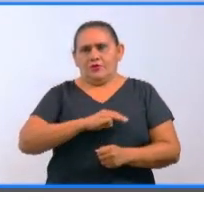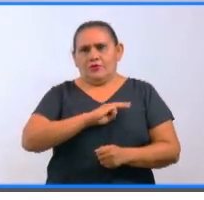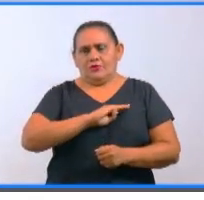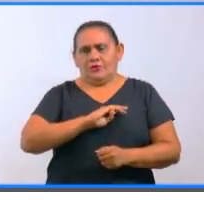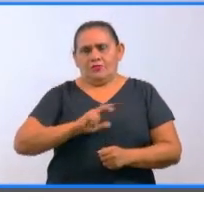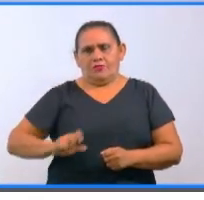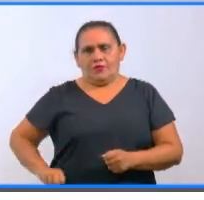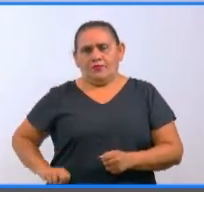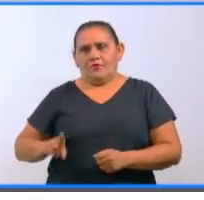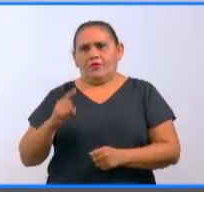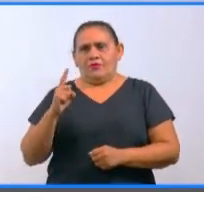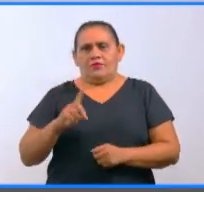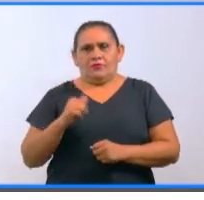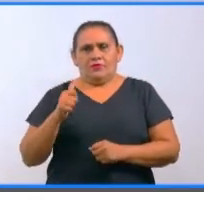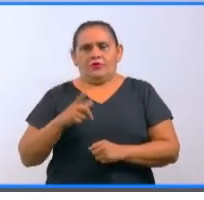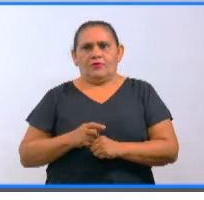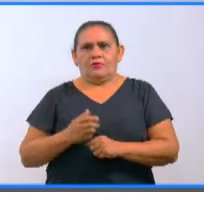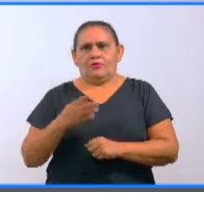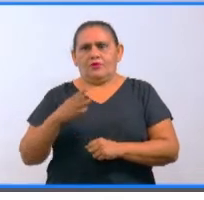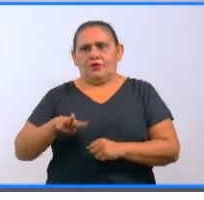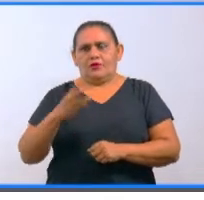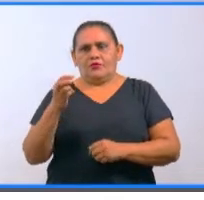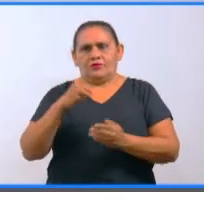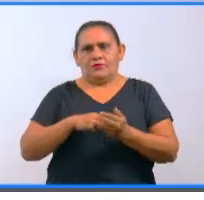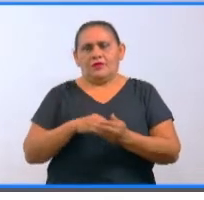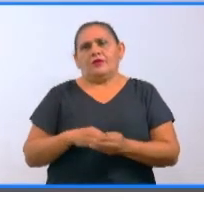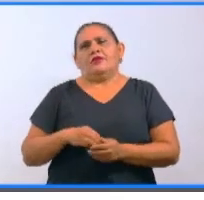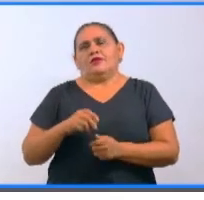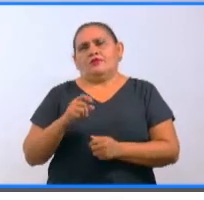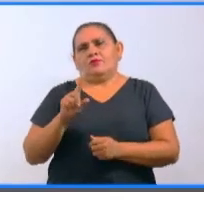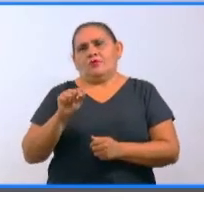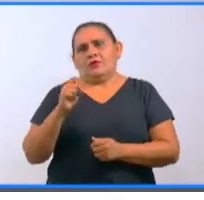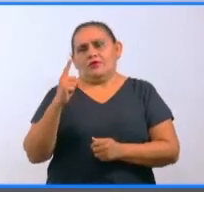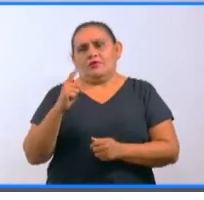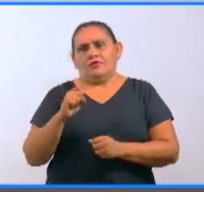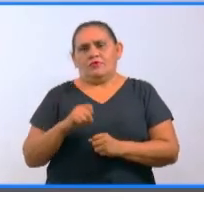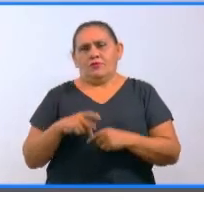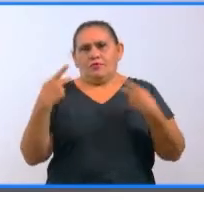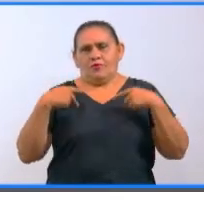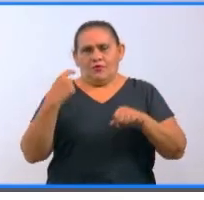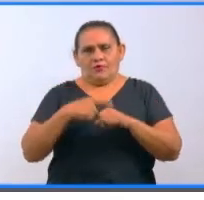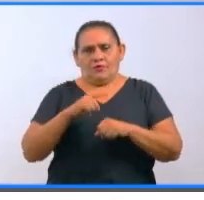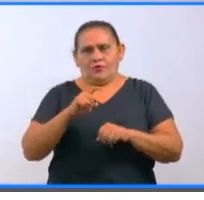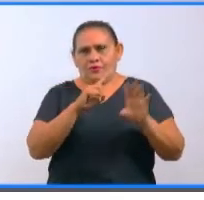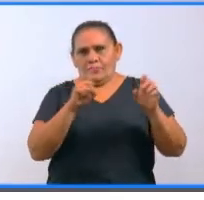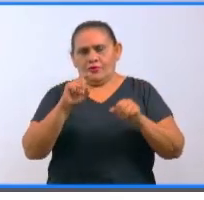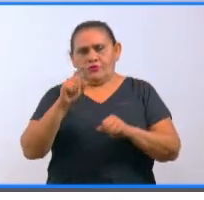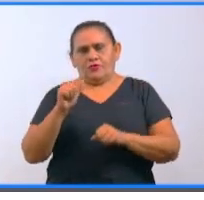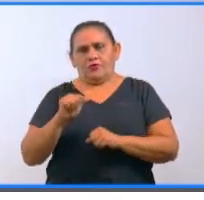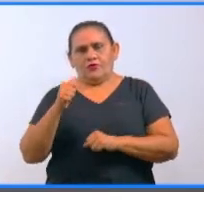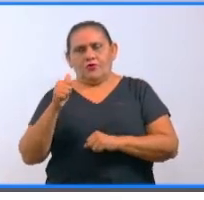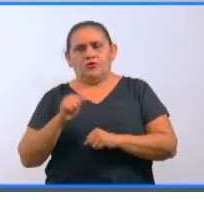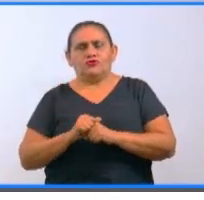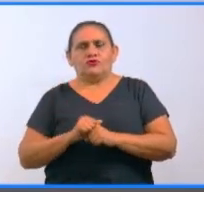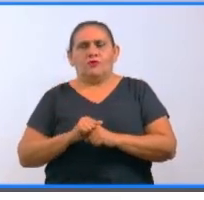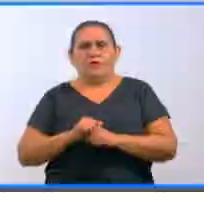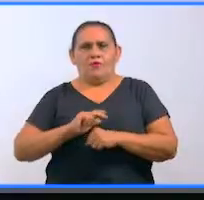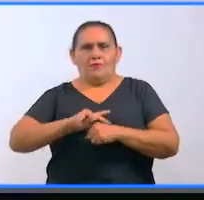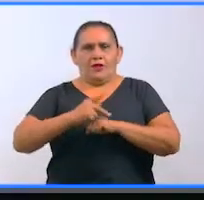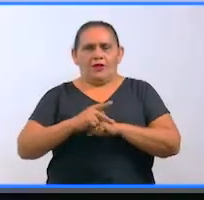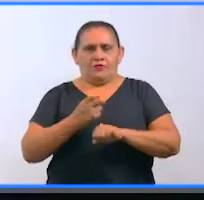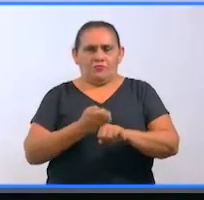Foráneo. De los 14,041 casos positivos, 148 son de otro país u otro estado.